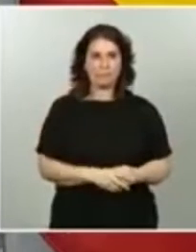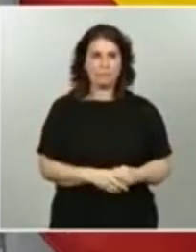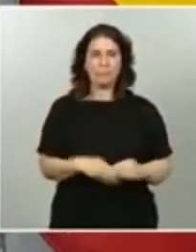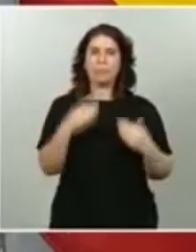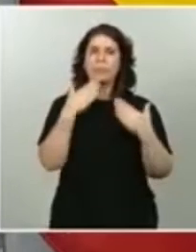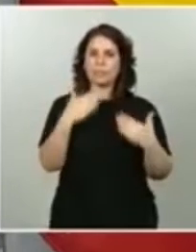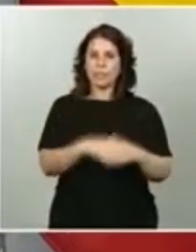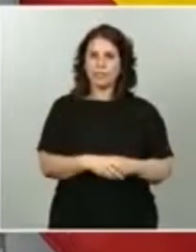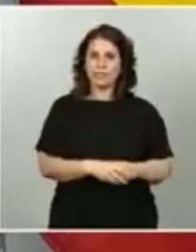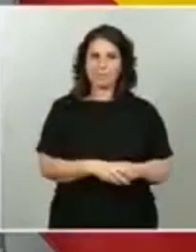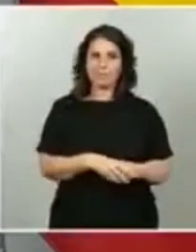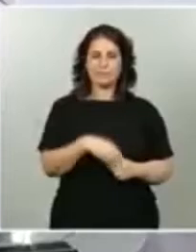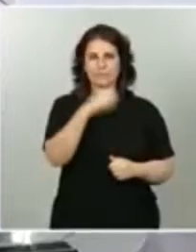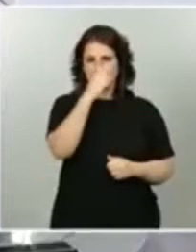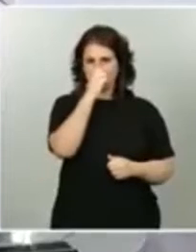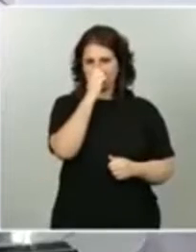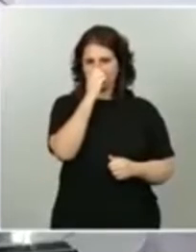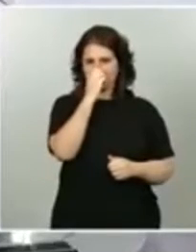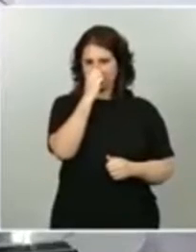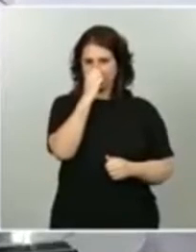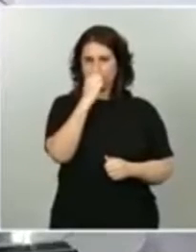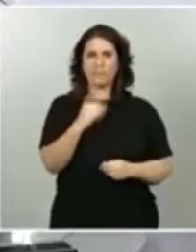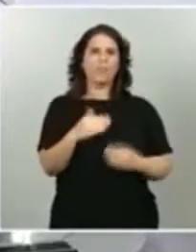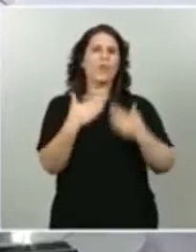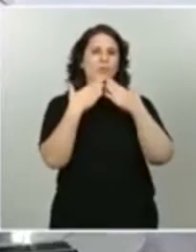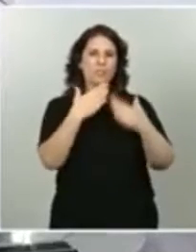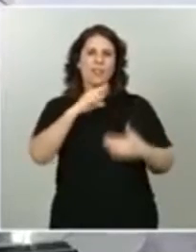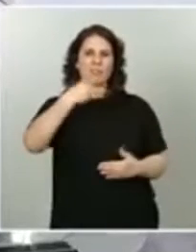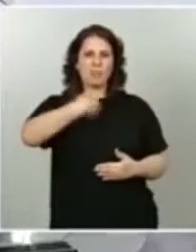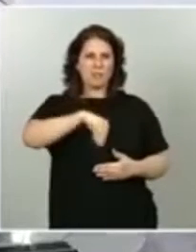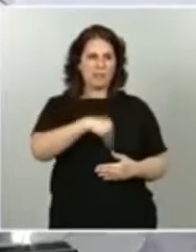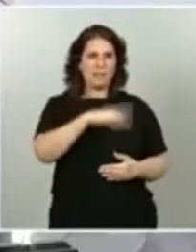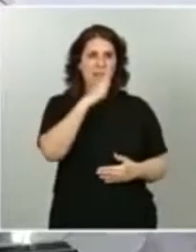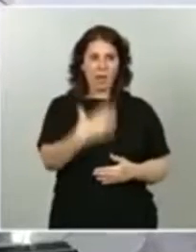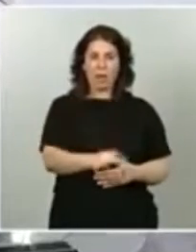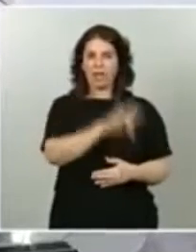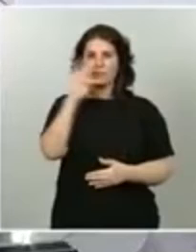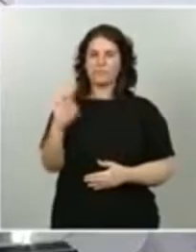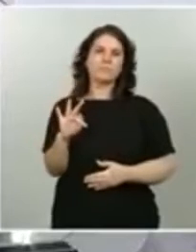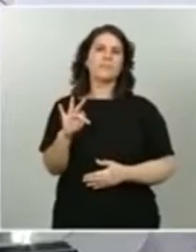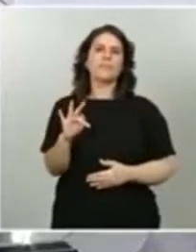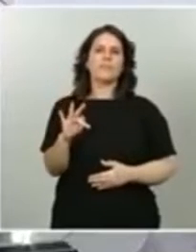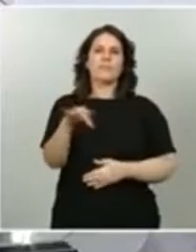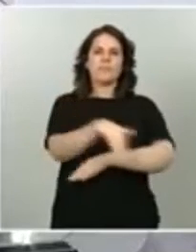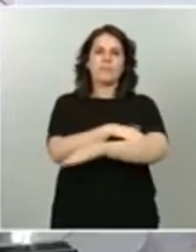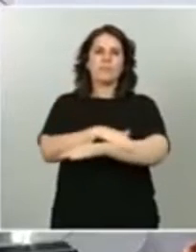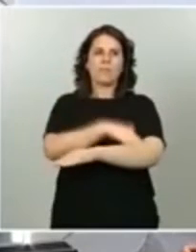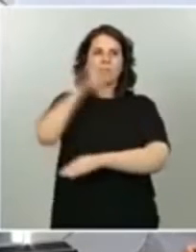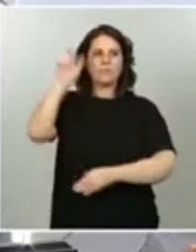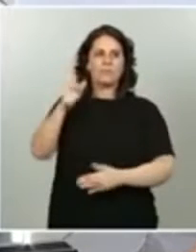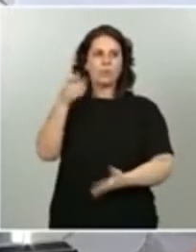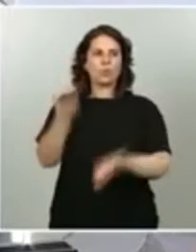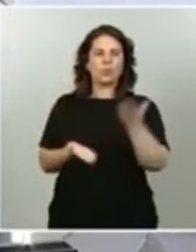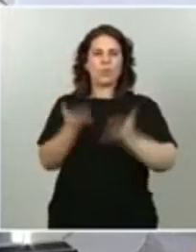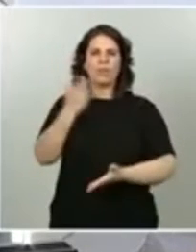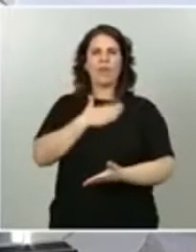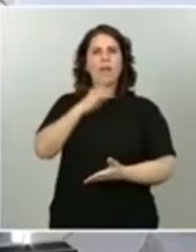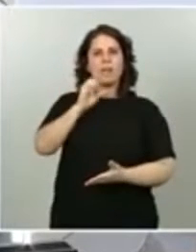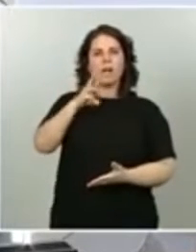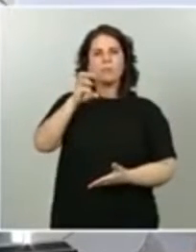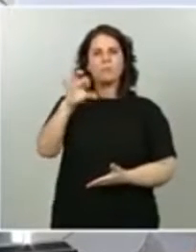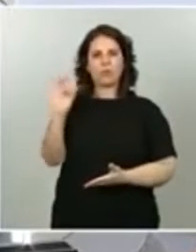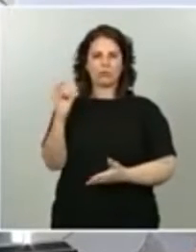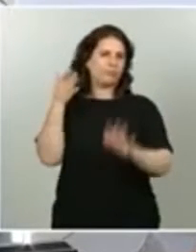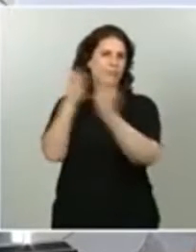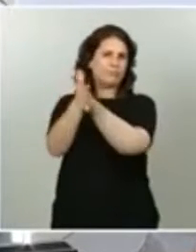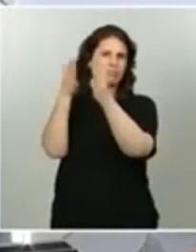Muchas gracias, vicepresidente. Y a continuación le paso la palabra al ministro de Justicia, Juan Carlos Campo, para dar cuenta también de las